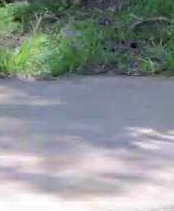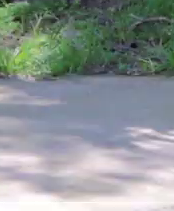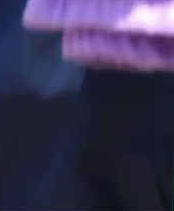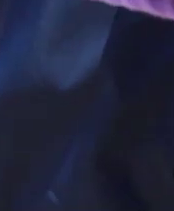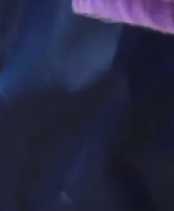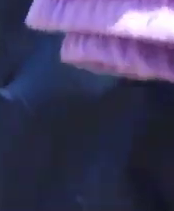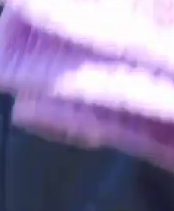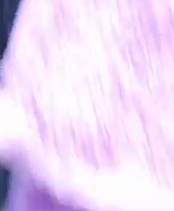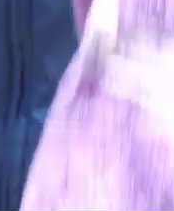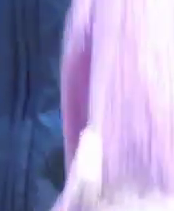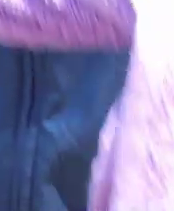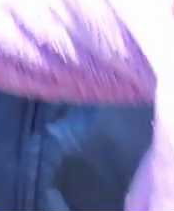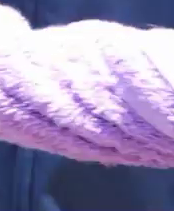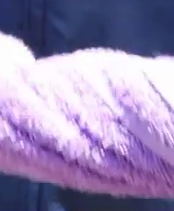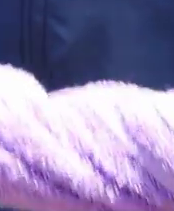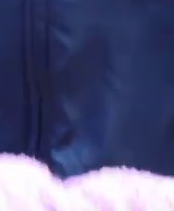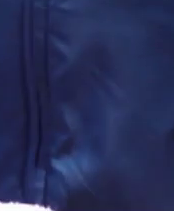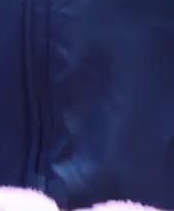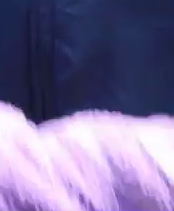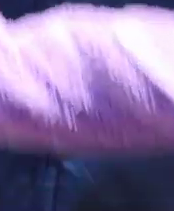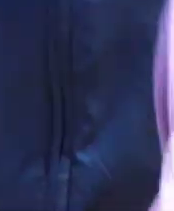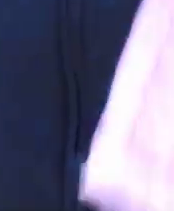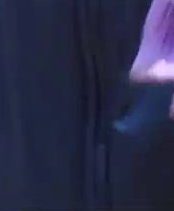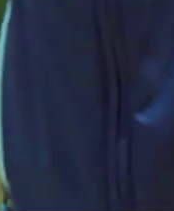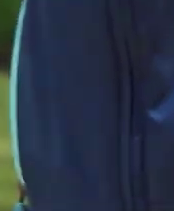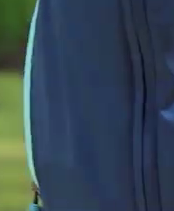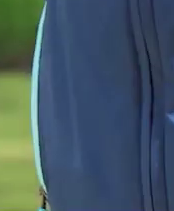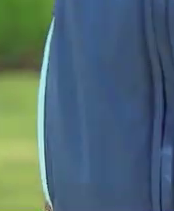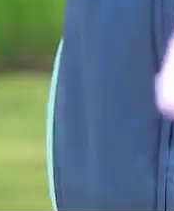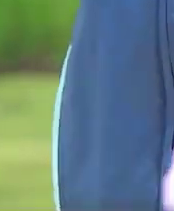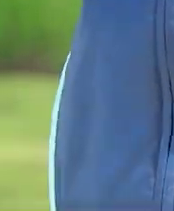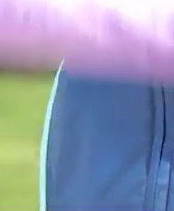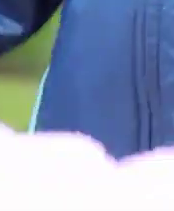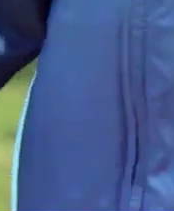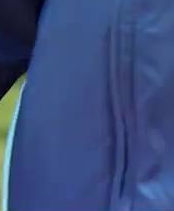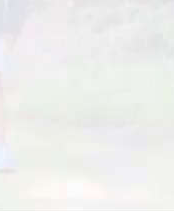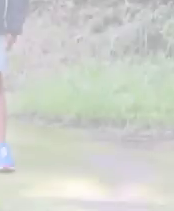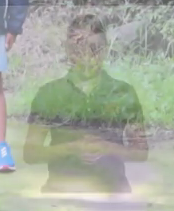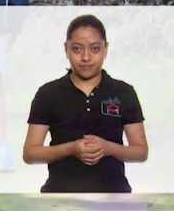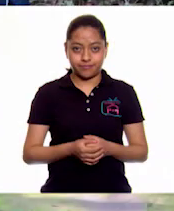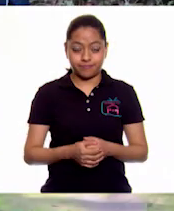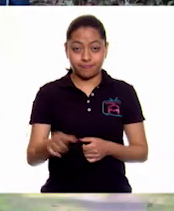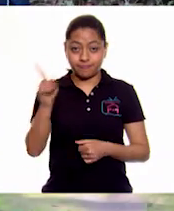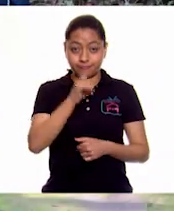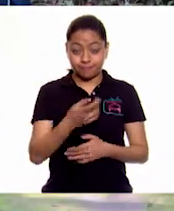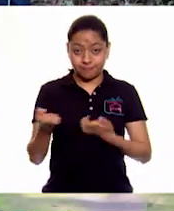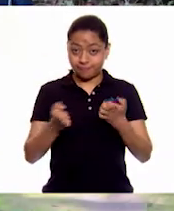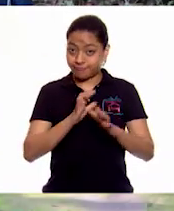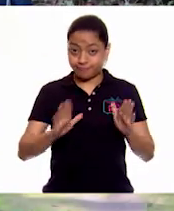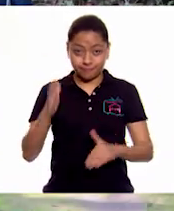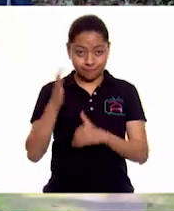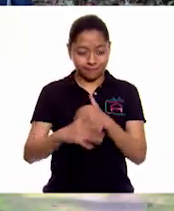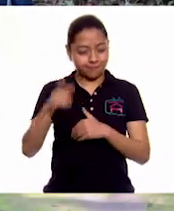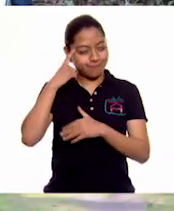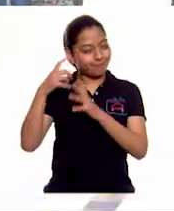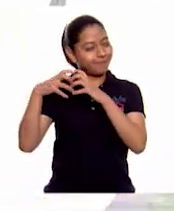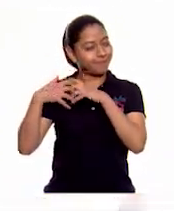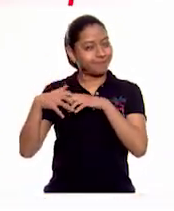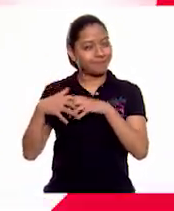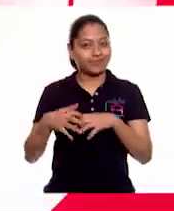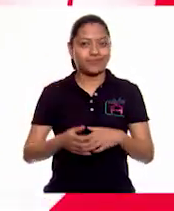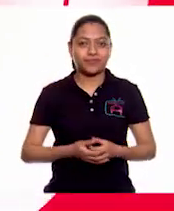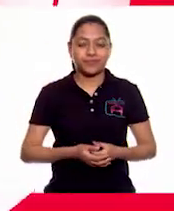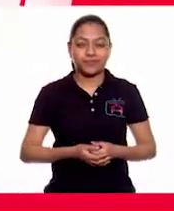Y extendemos. Bajamos más. Bajamos. Un poquito más. Y después de cada pausa, activa tu mente.